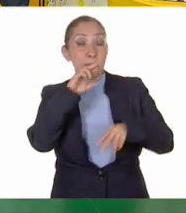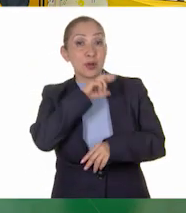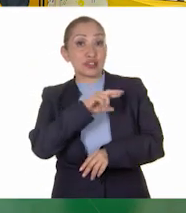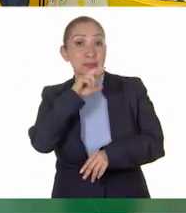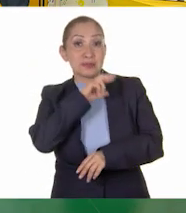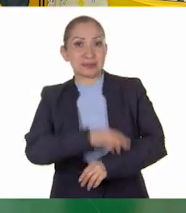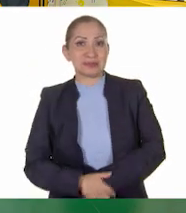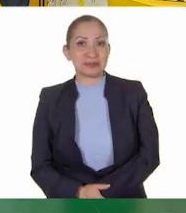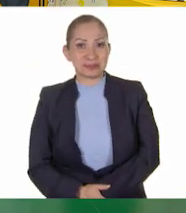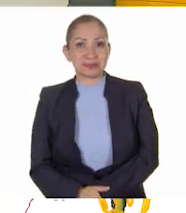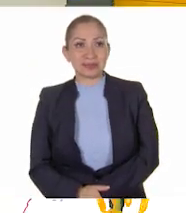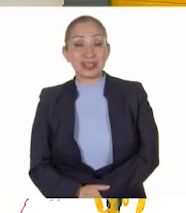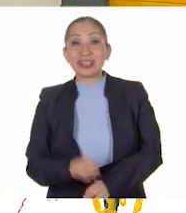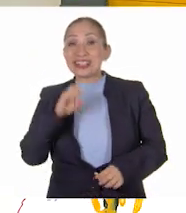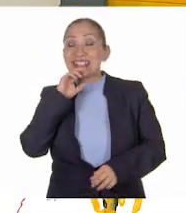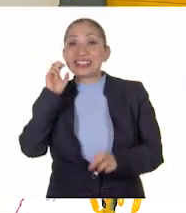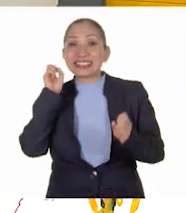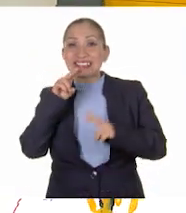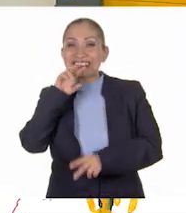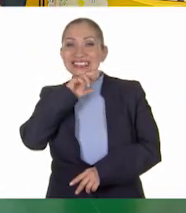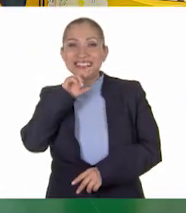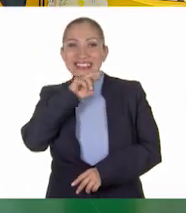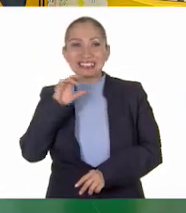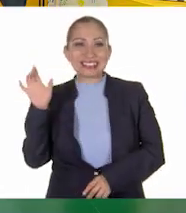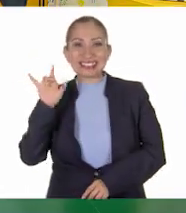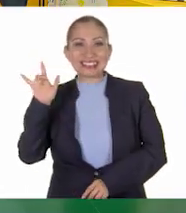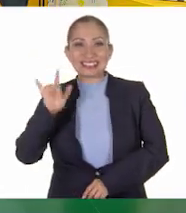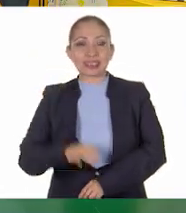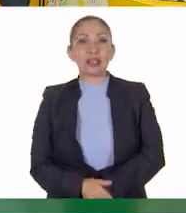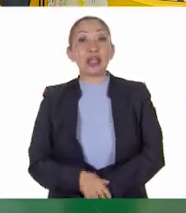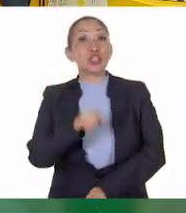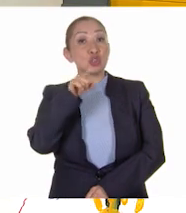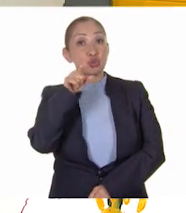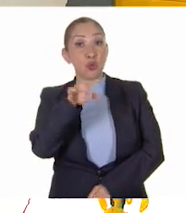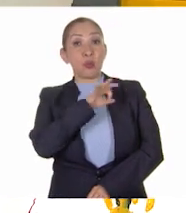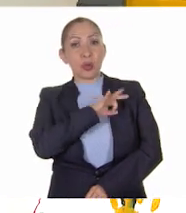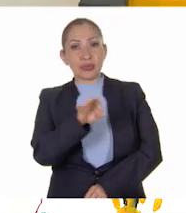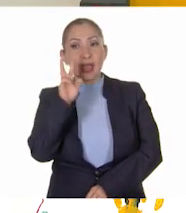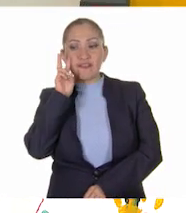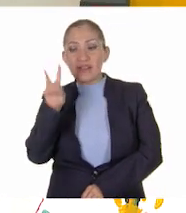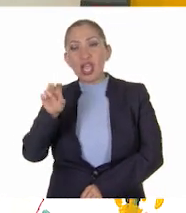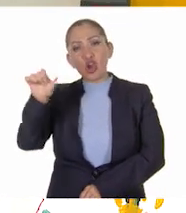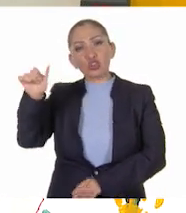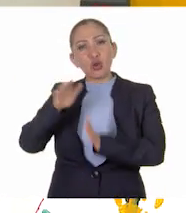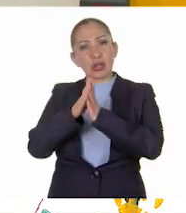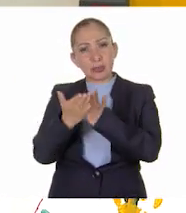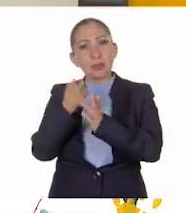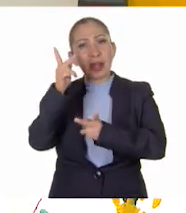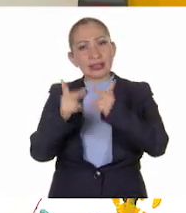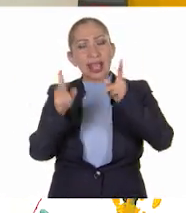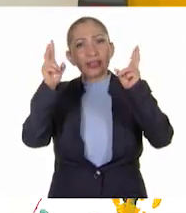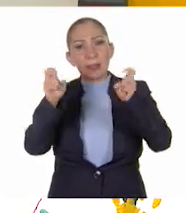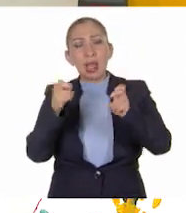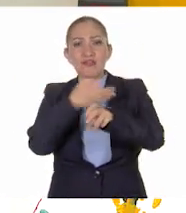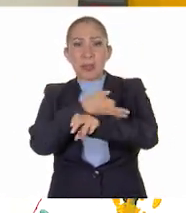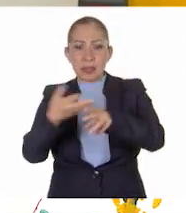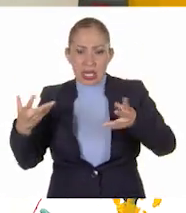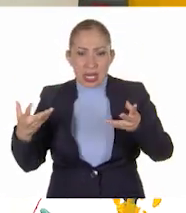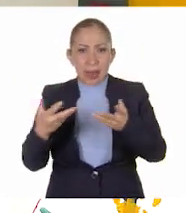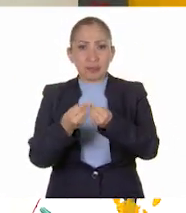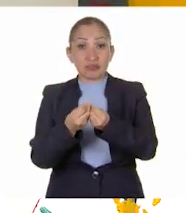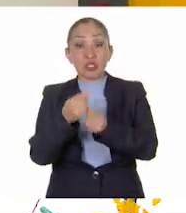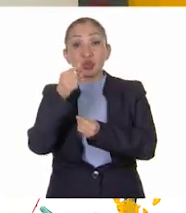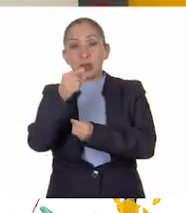próxima. Hasta pronto. Si te es posible, consulta otros libros y comenta el tema de hoy con tu familia.